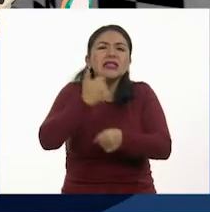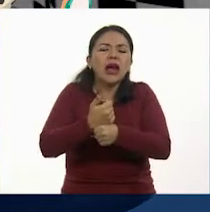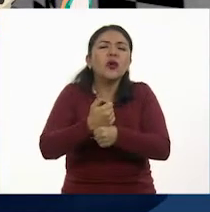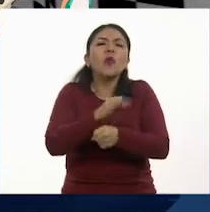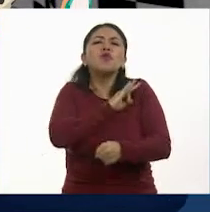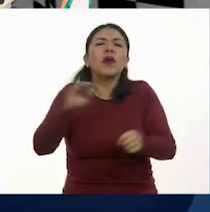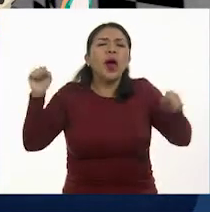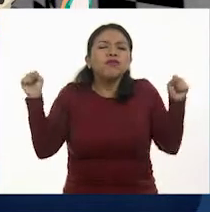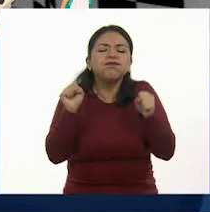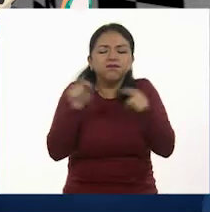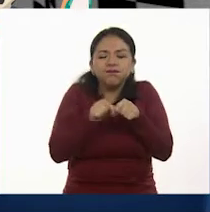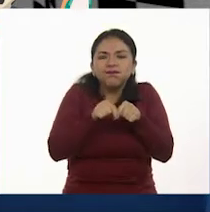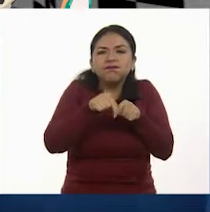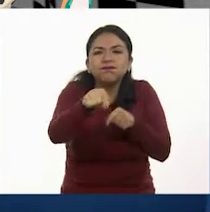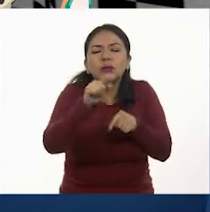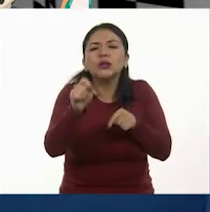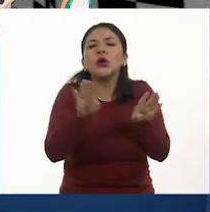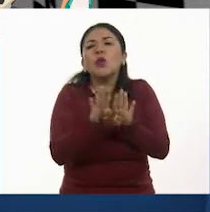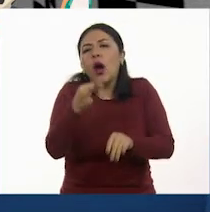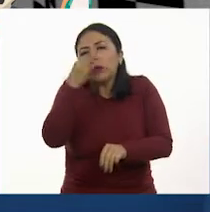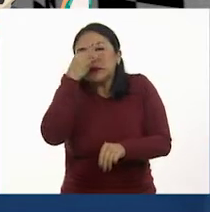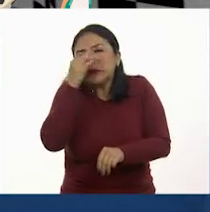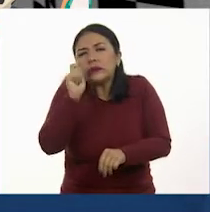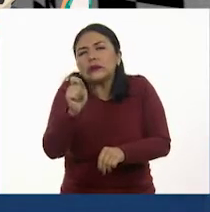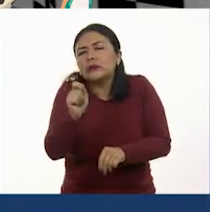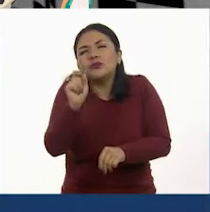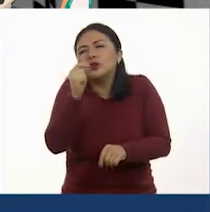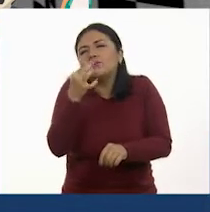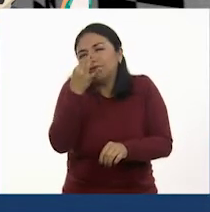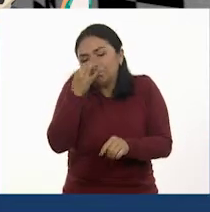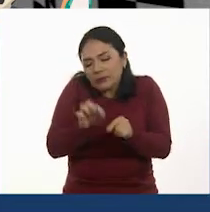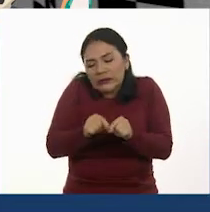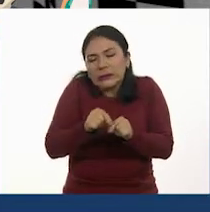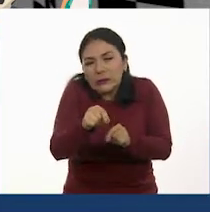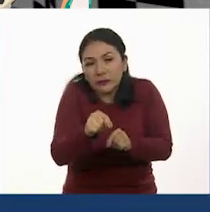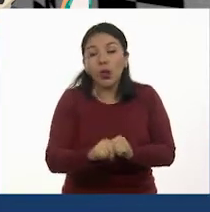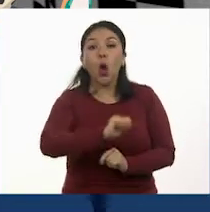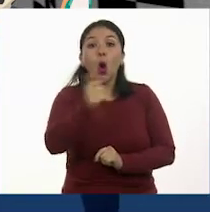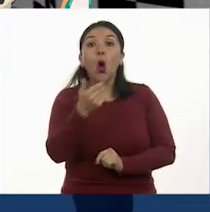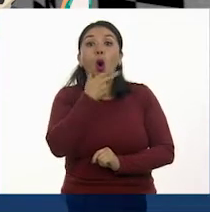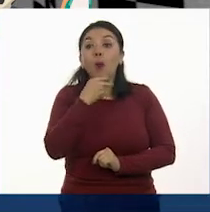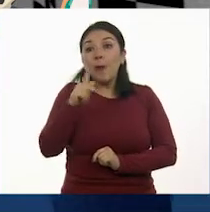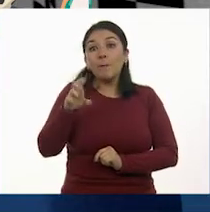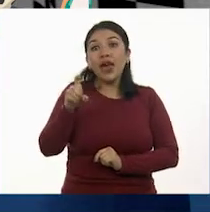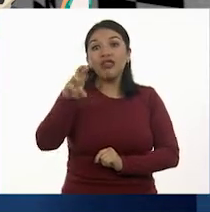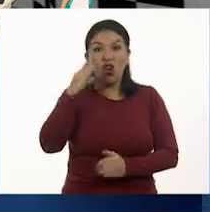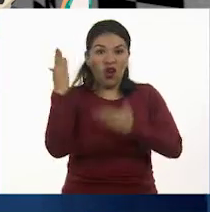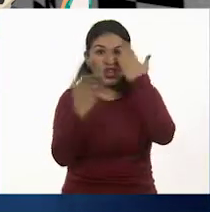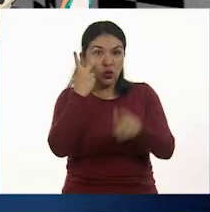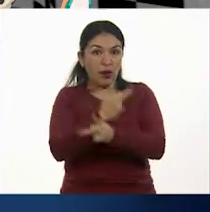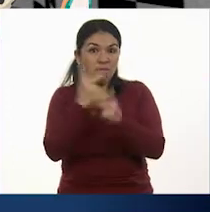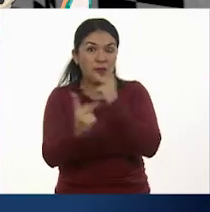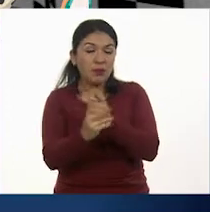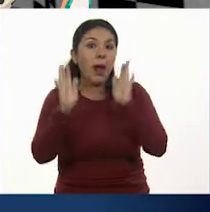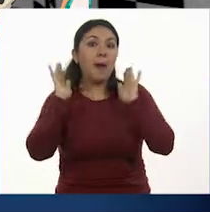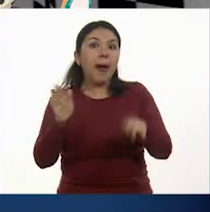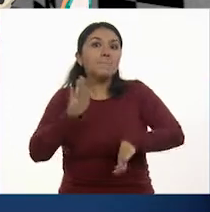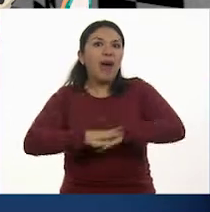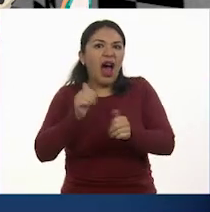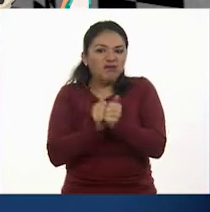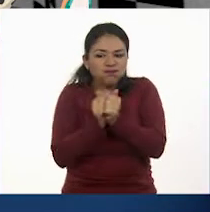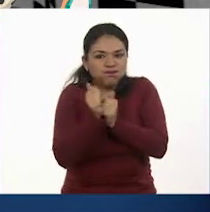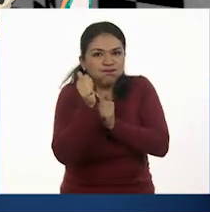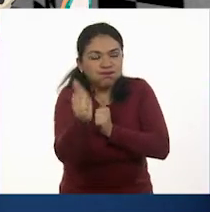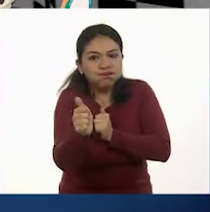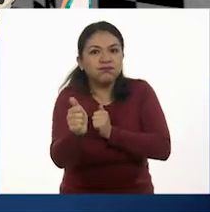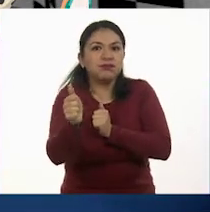recorrida se califica como de apenas, o sea, poquito. Y tal vez Pedro, que es un estudiante de bachillerato avanzado más que Luis,